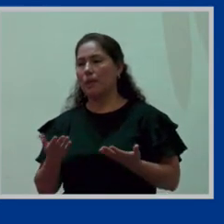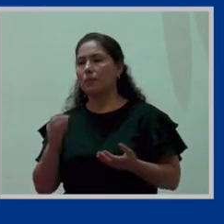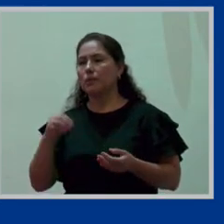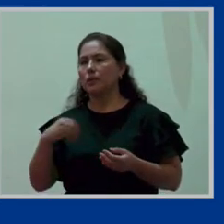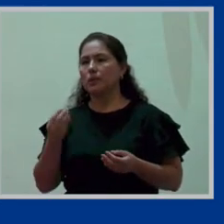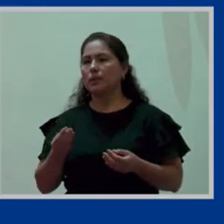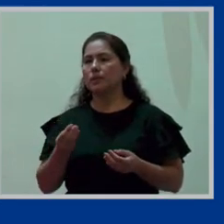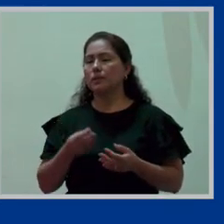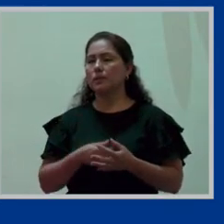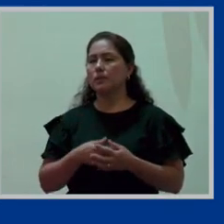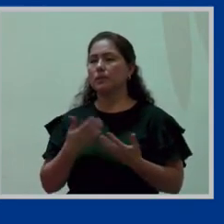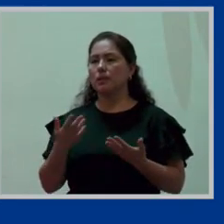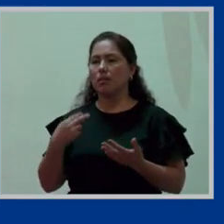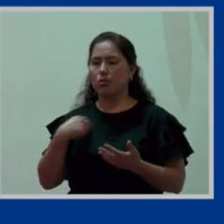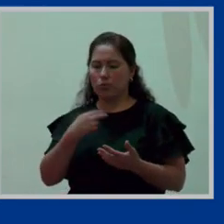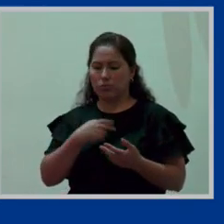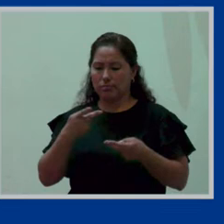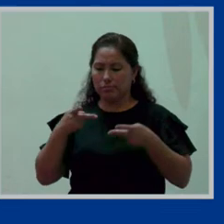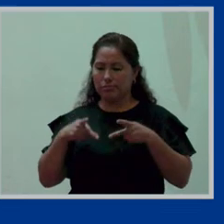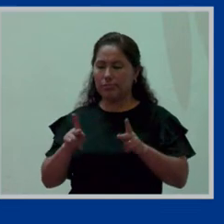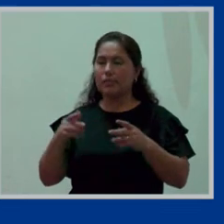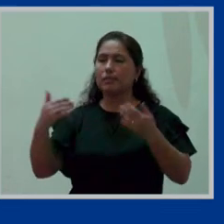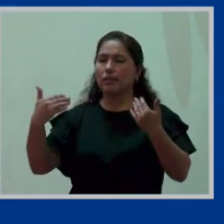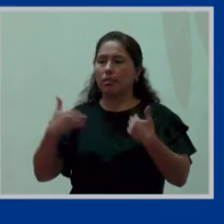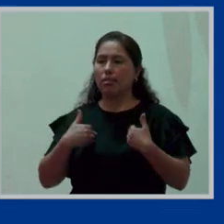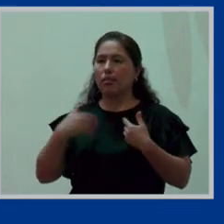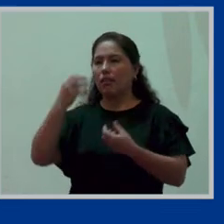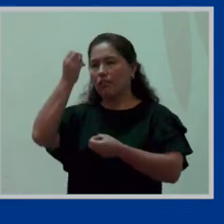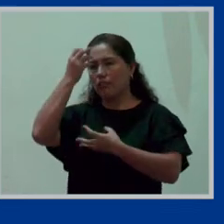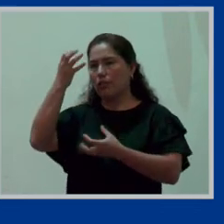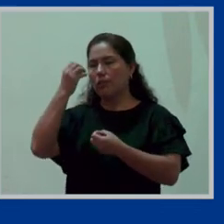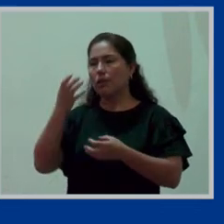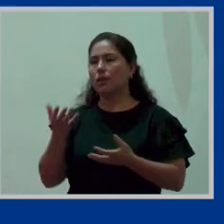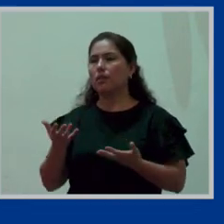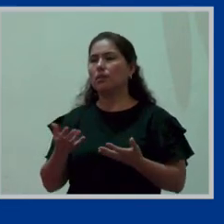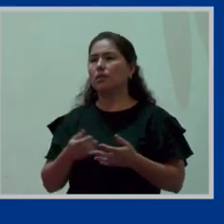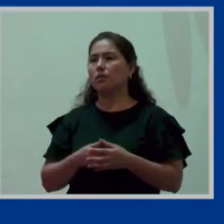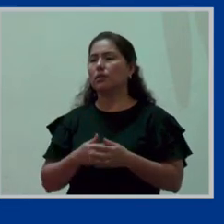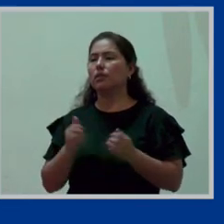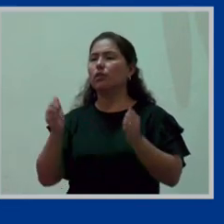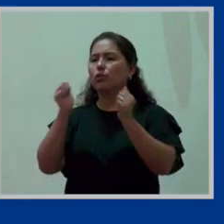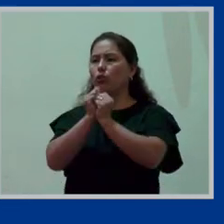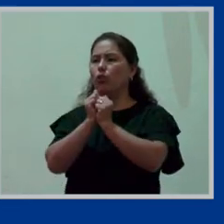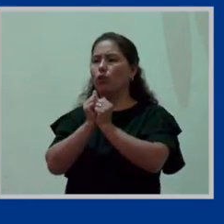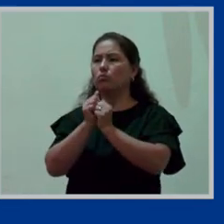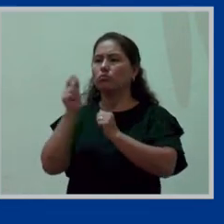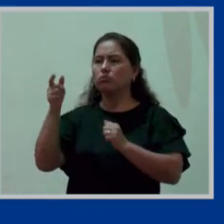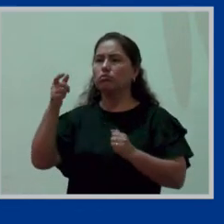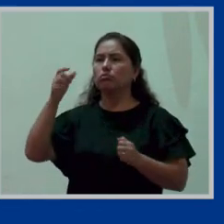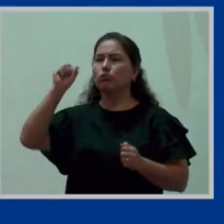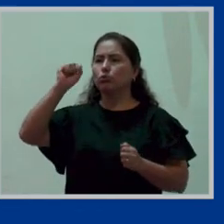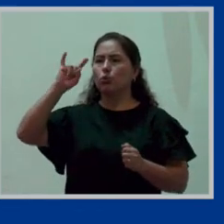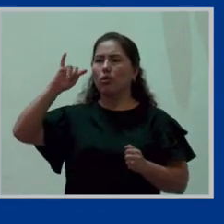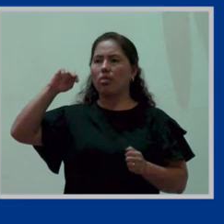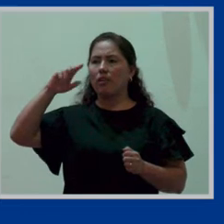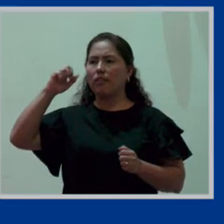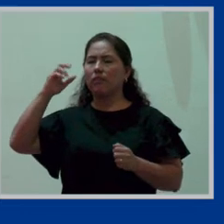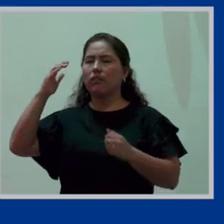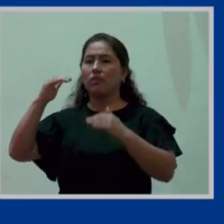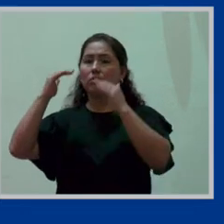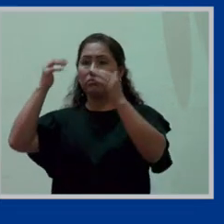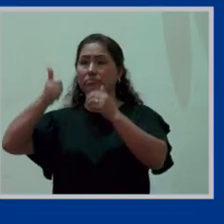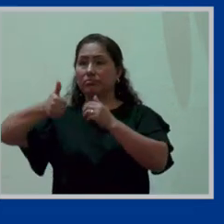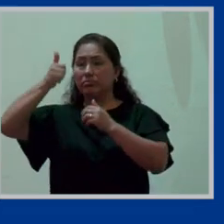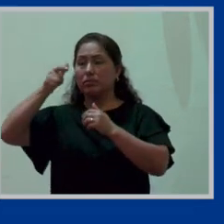nos permite tener esa información consolidándola con Sunafil y también el MIM y